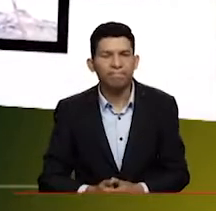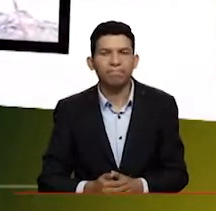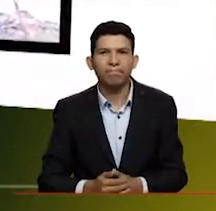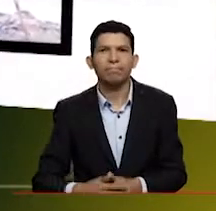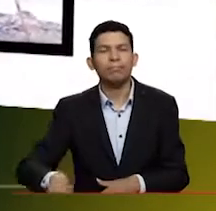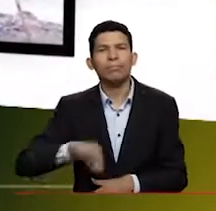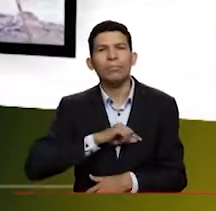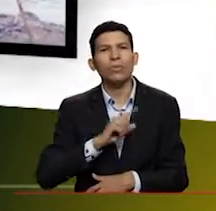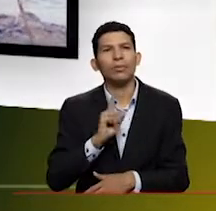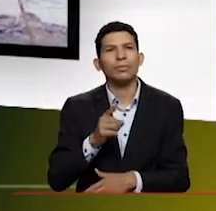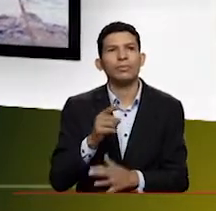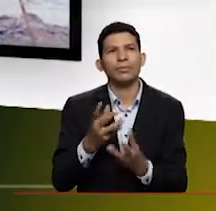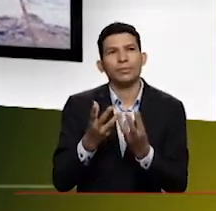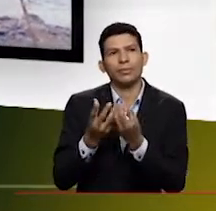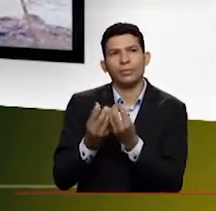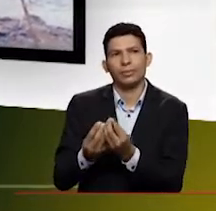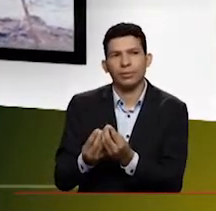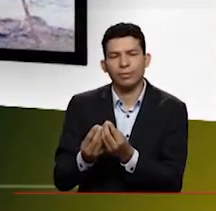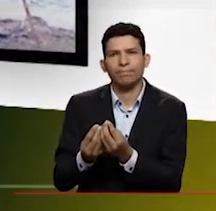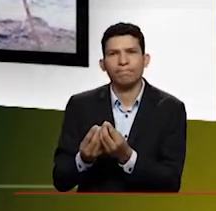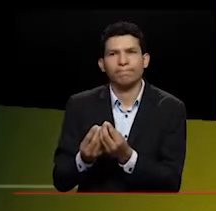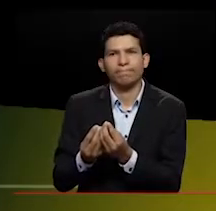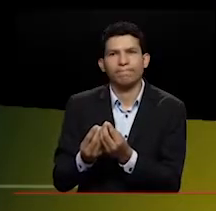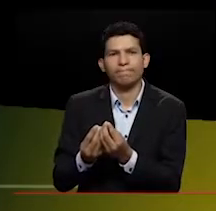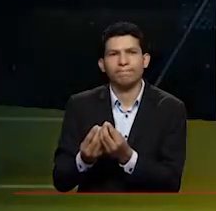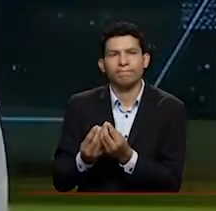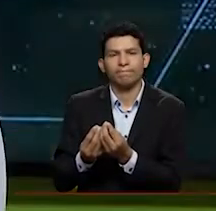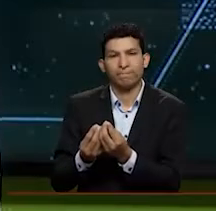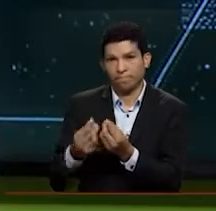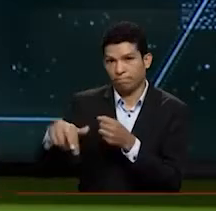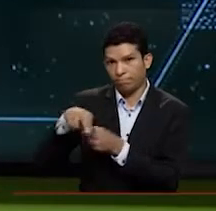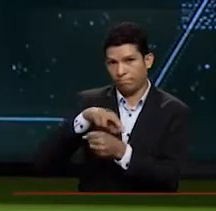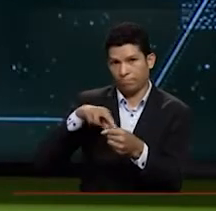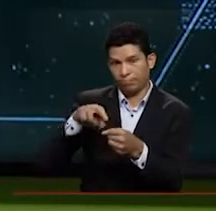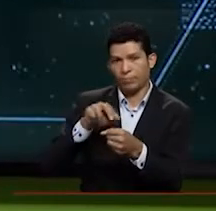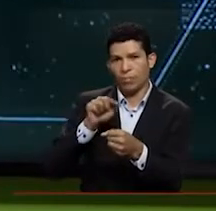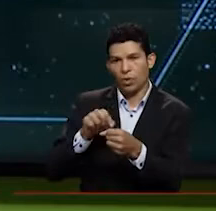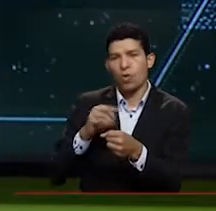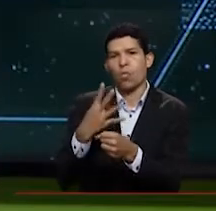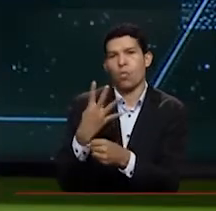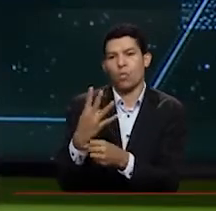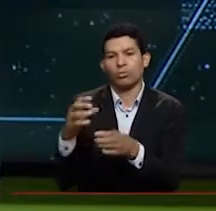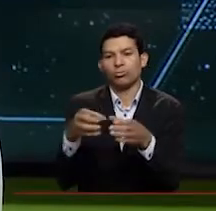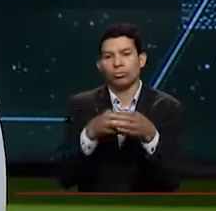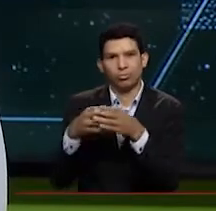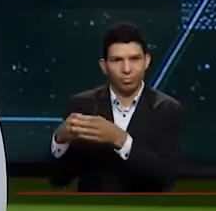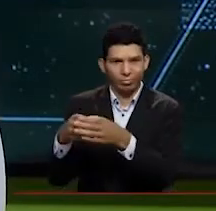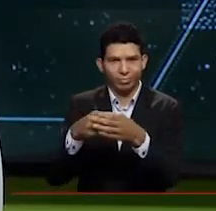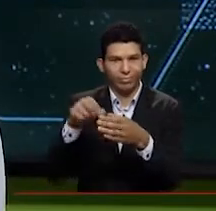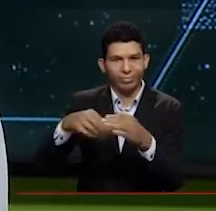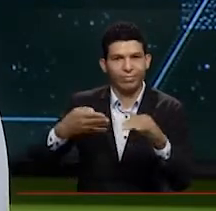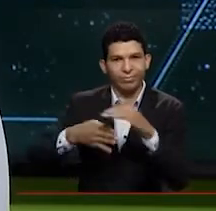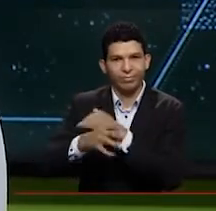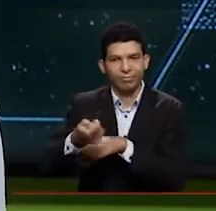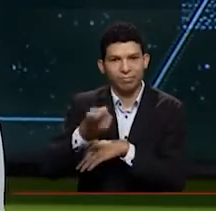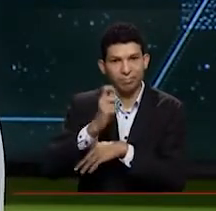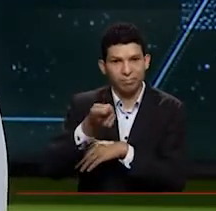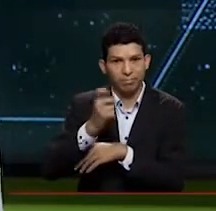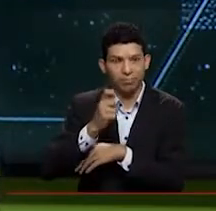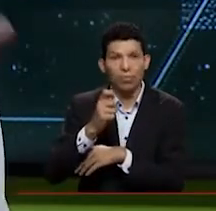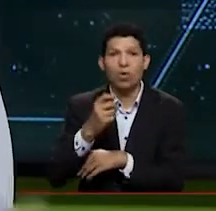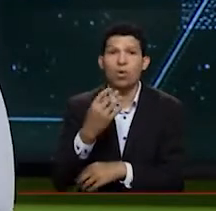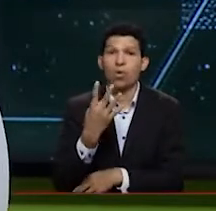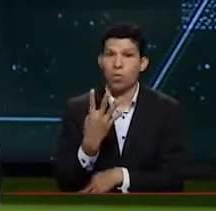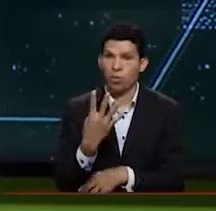es un grupo... En la región hay cuatro asociaciones de pescadores. Entonces, las cuatro